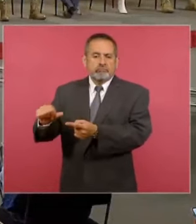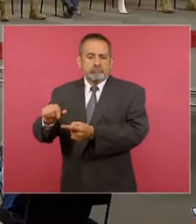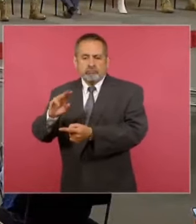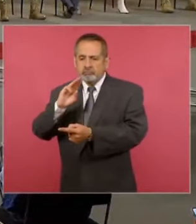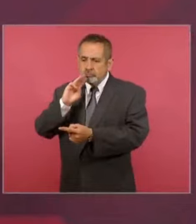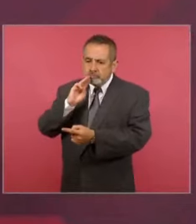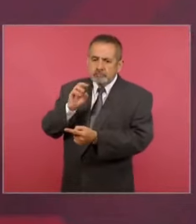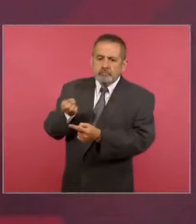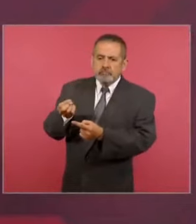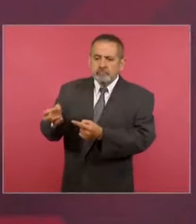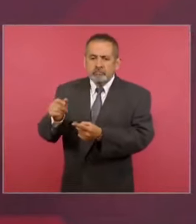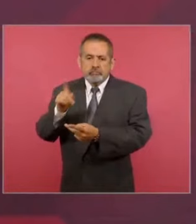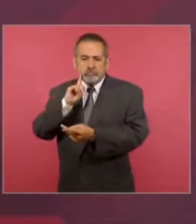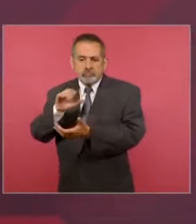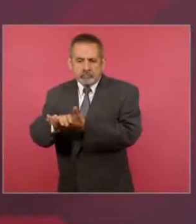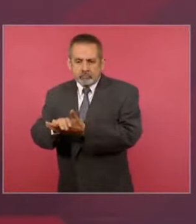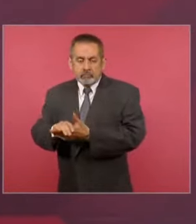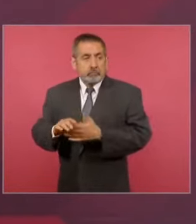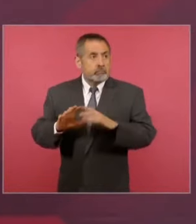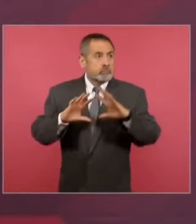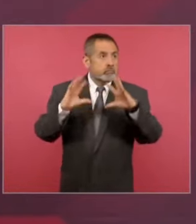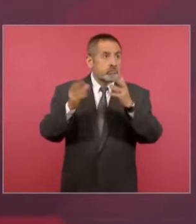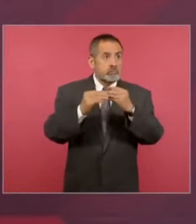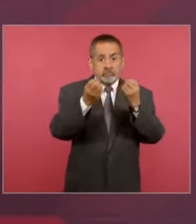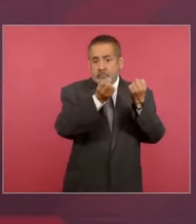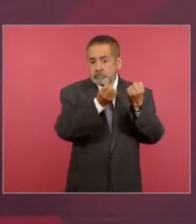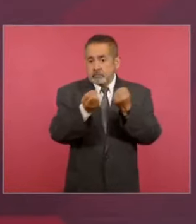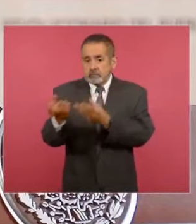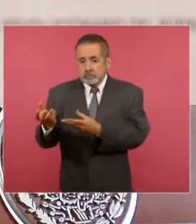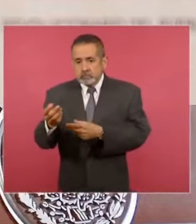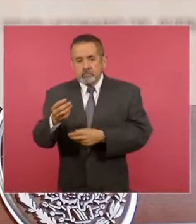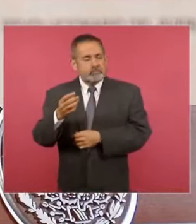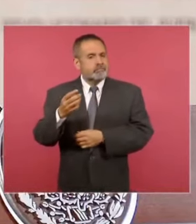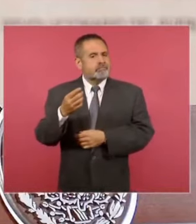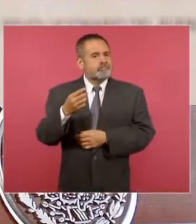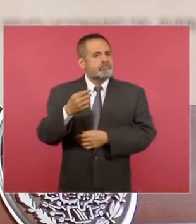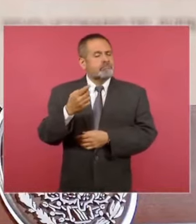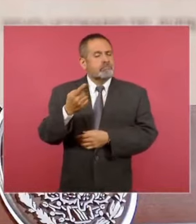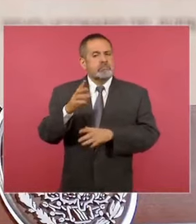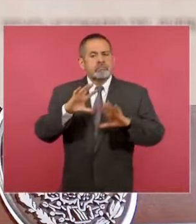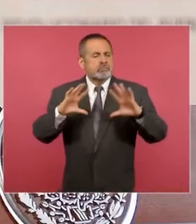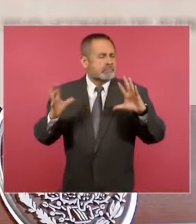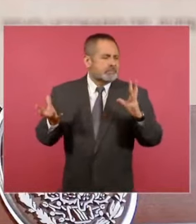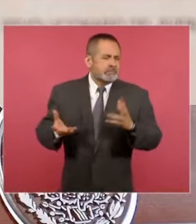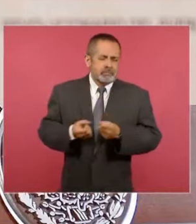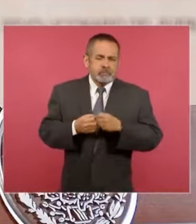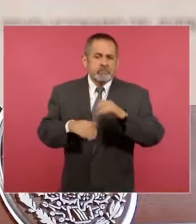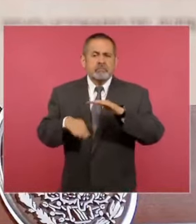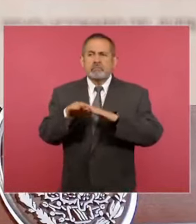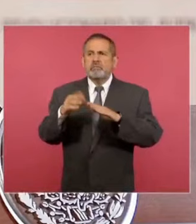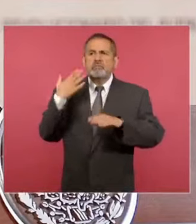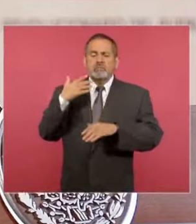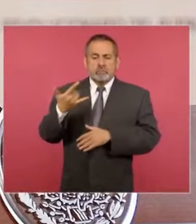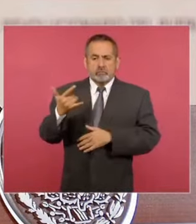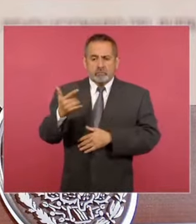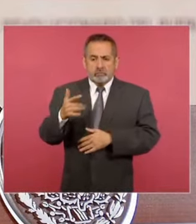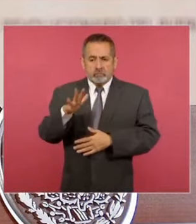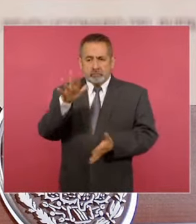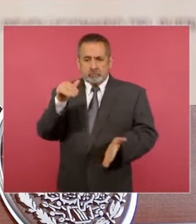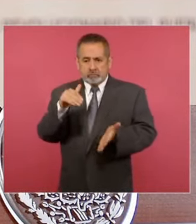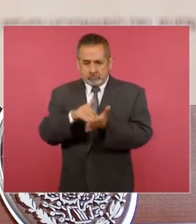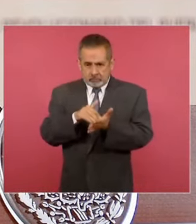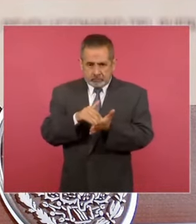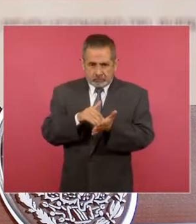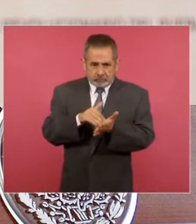en México. A esas paisanas y paisanos les digo que enviaron en el mes de julio cinco